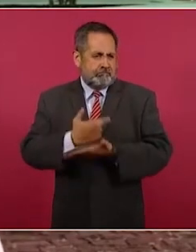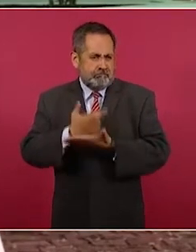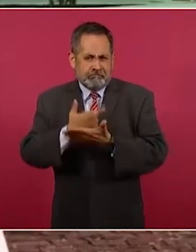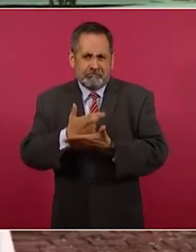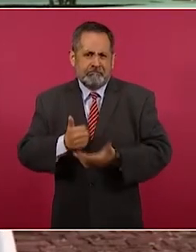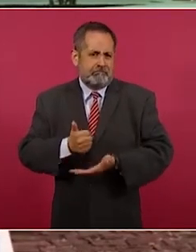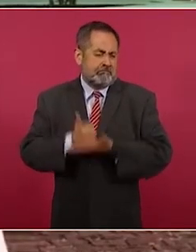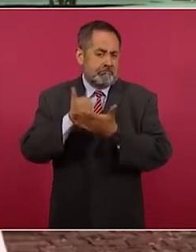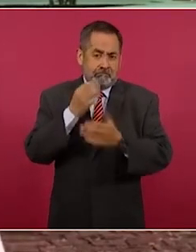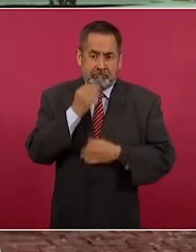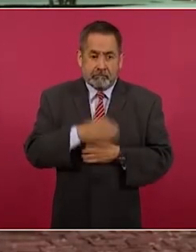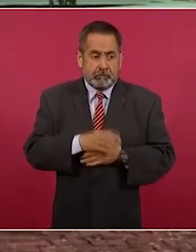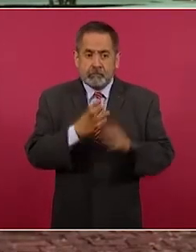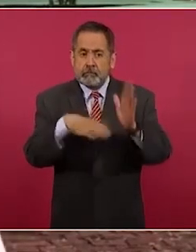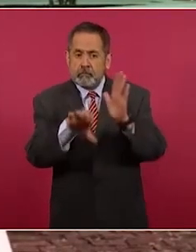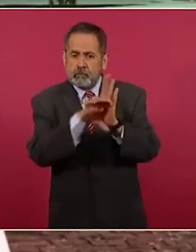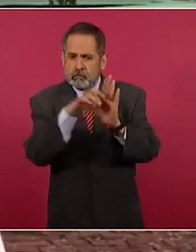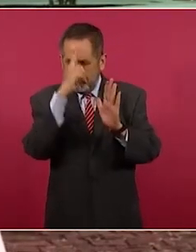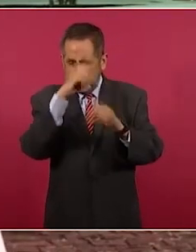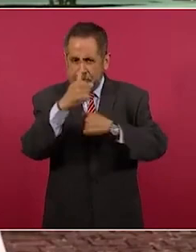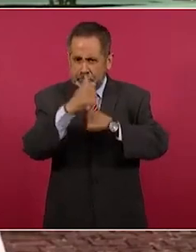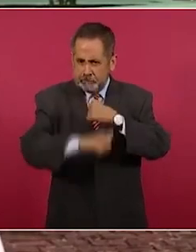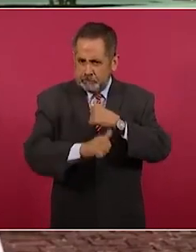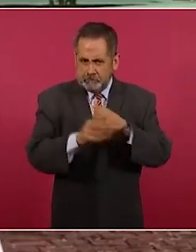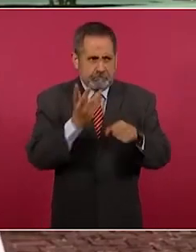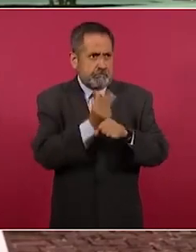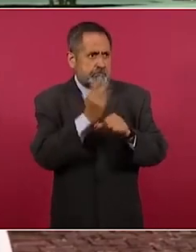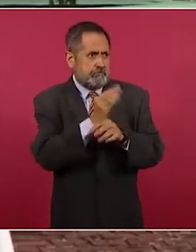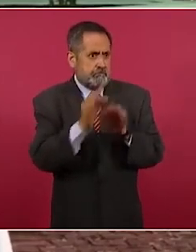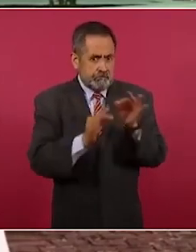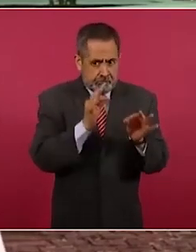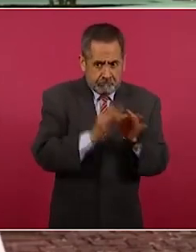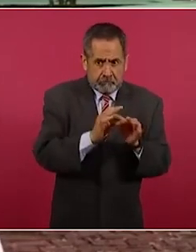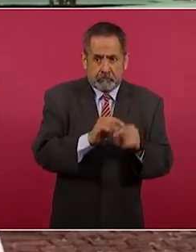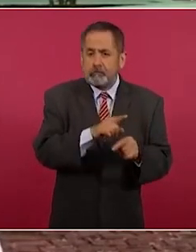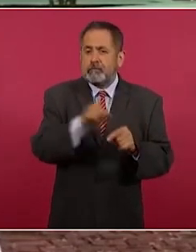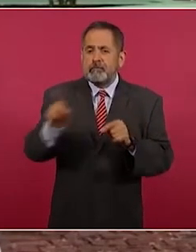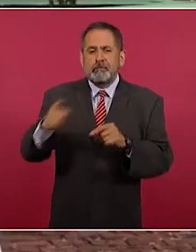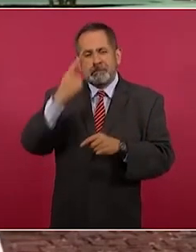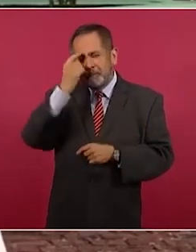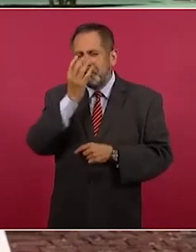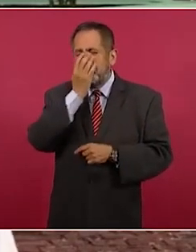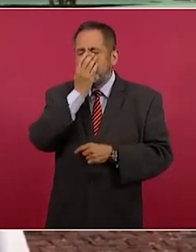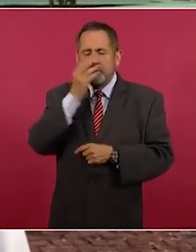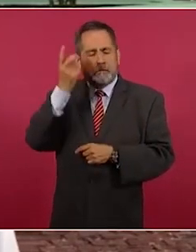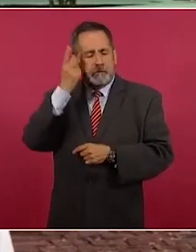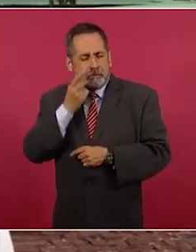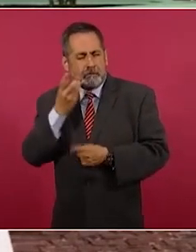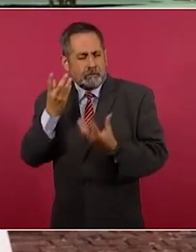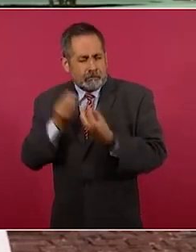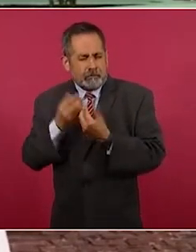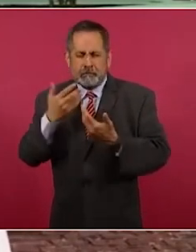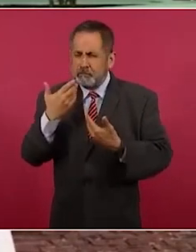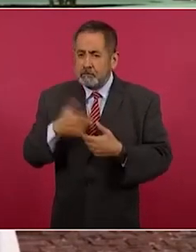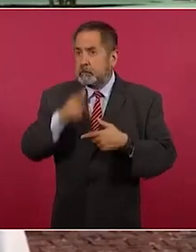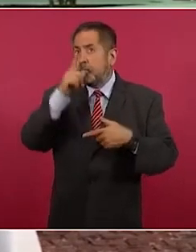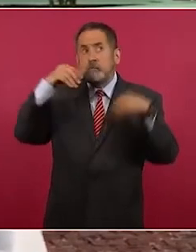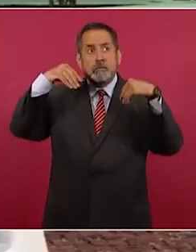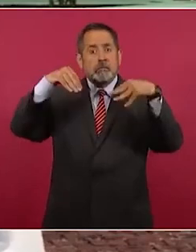rehabilitaron los dos quirófanos en pisos, se repararon máquinas de anestesio, luminarias.